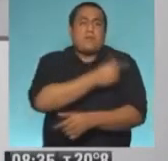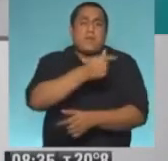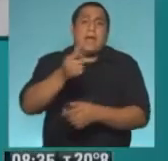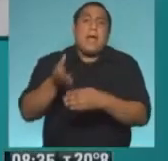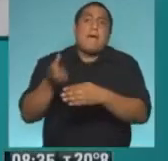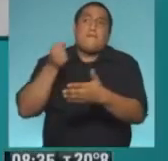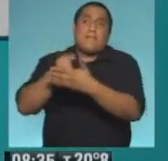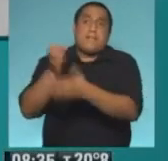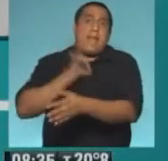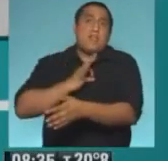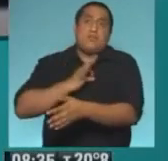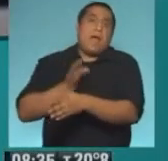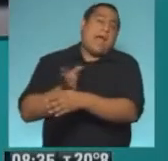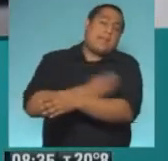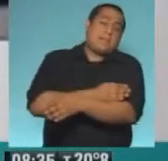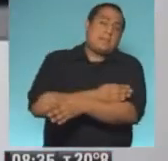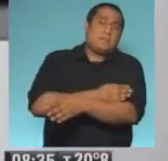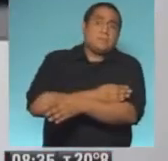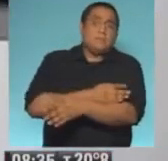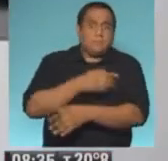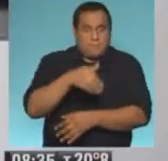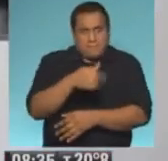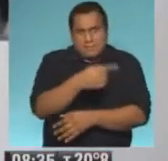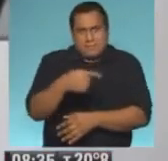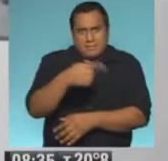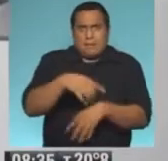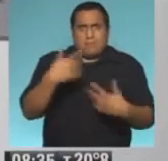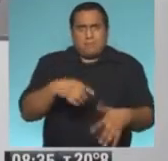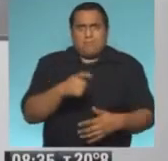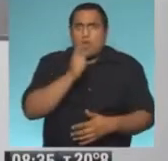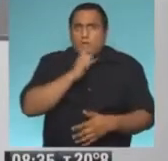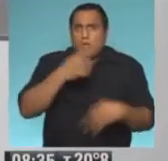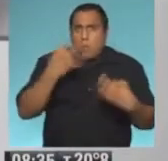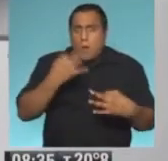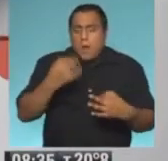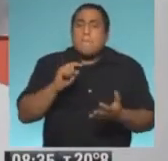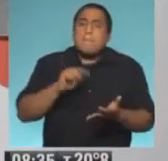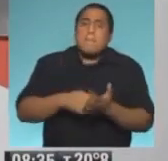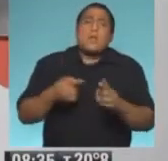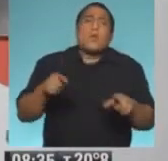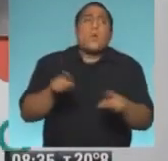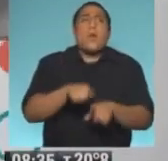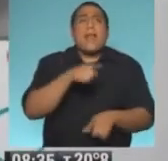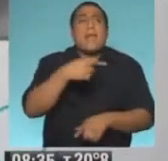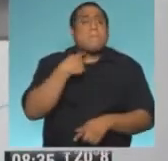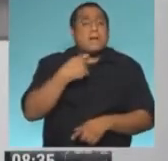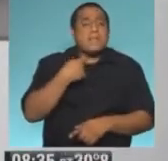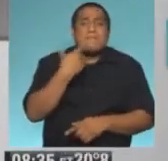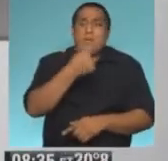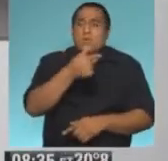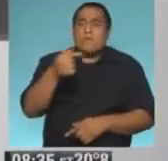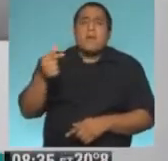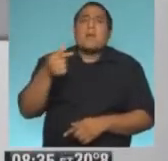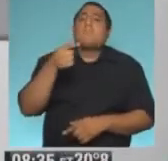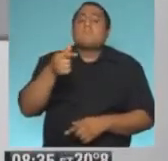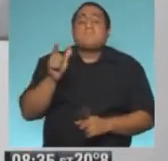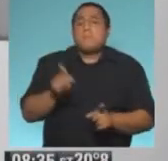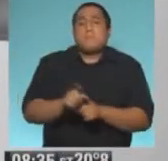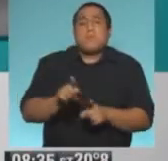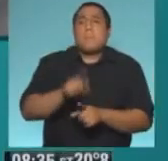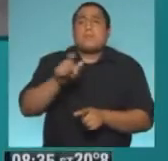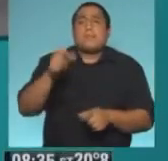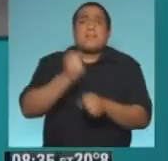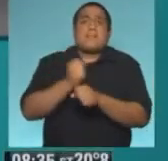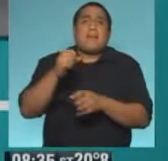año, decir, en las próximas semanas, lo cual es muy buena noticia. Pero sí, al igual que España, sería solamente para personas que trabajan en